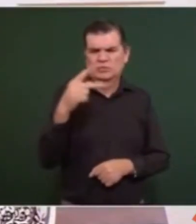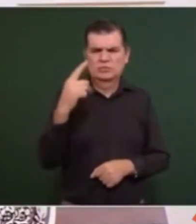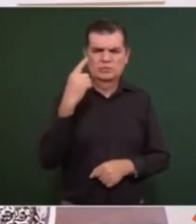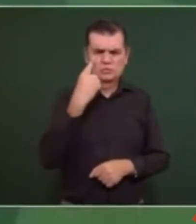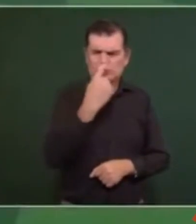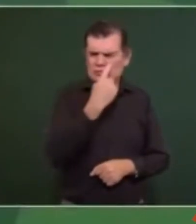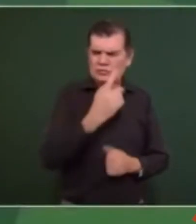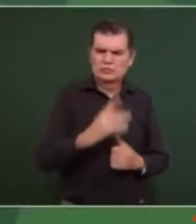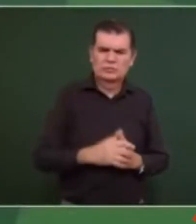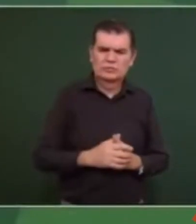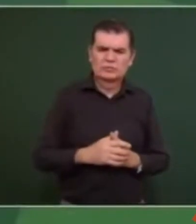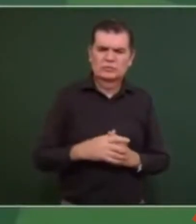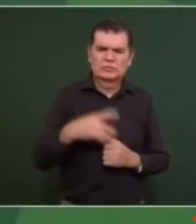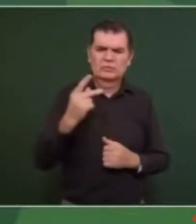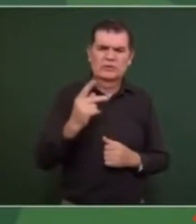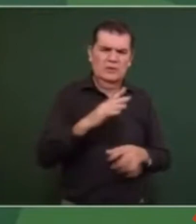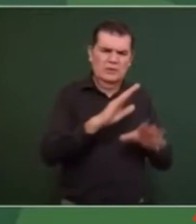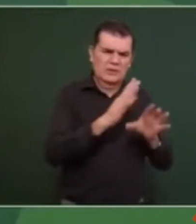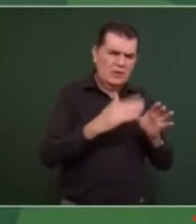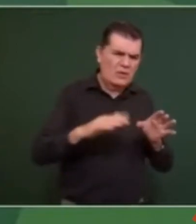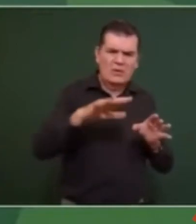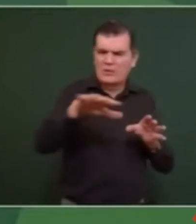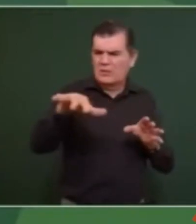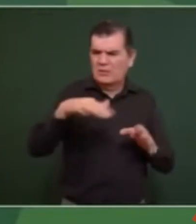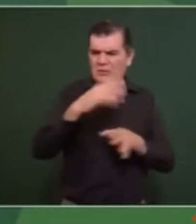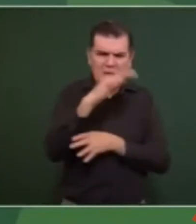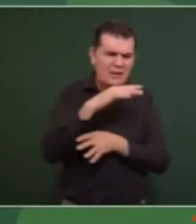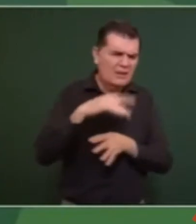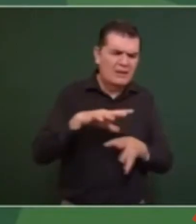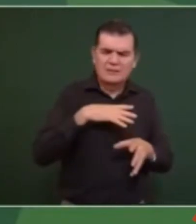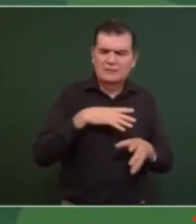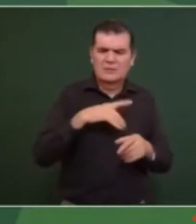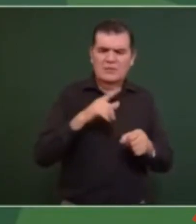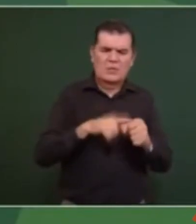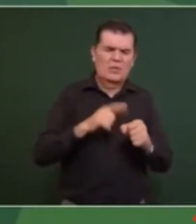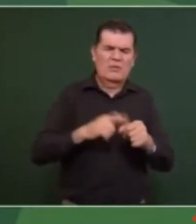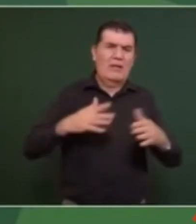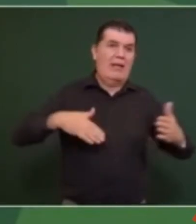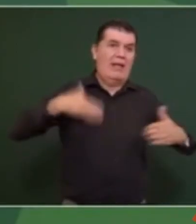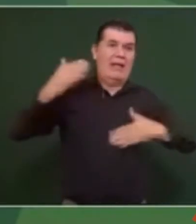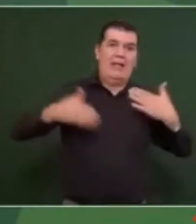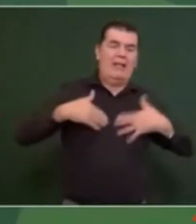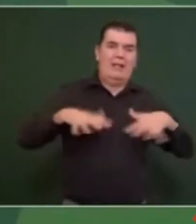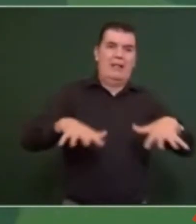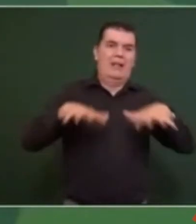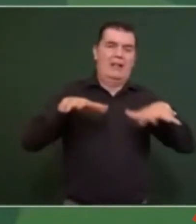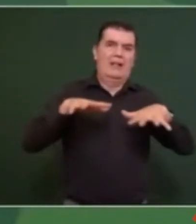en el trópico, en la costa, colores alegres.